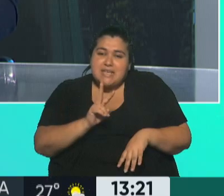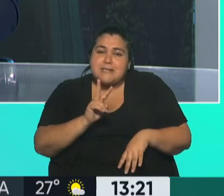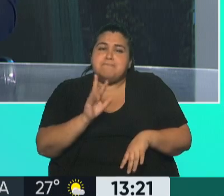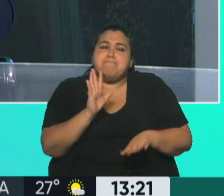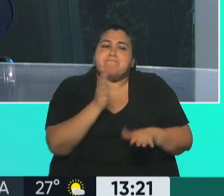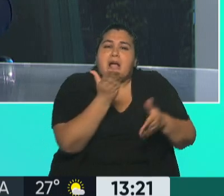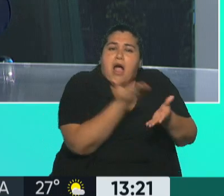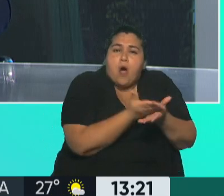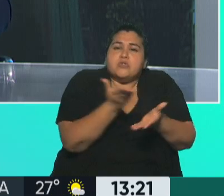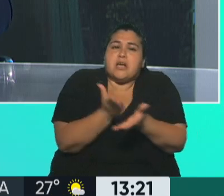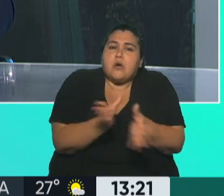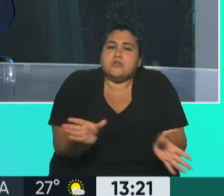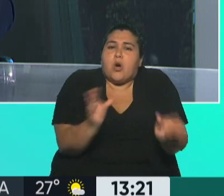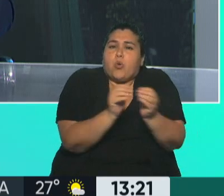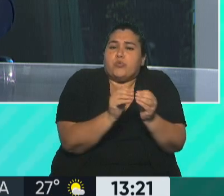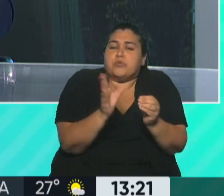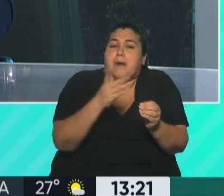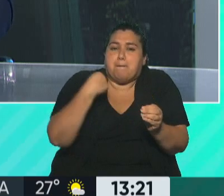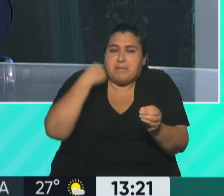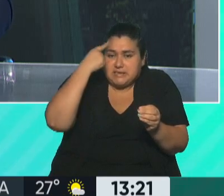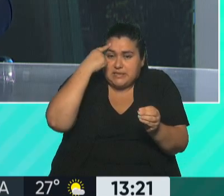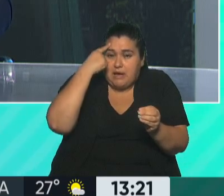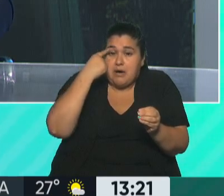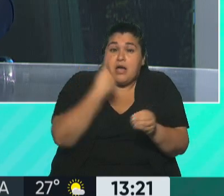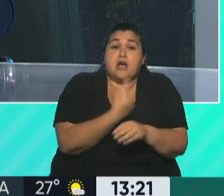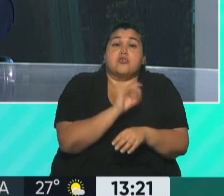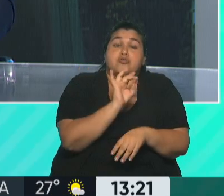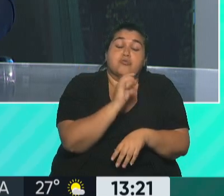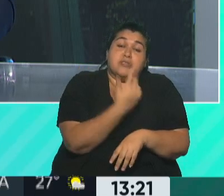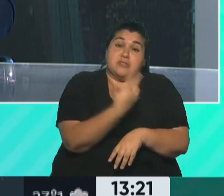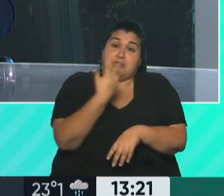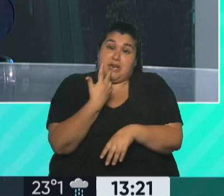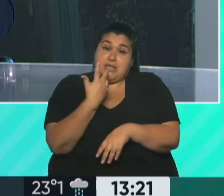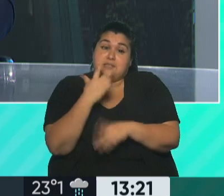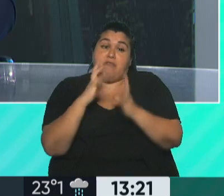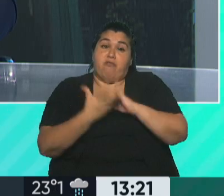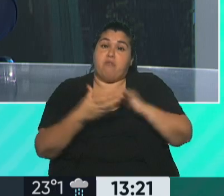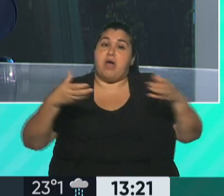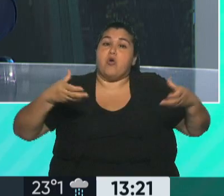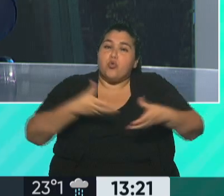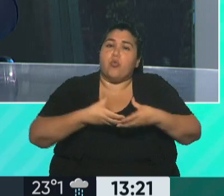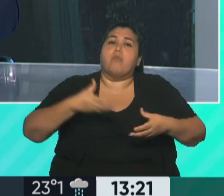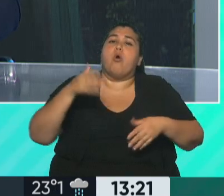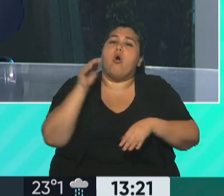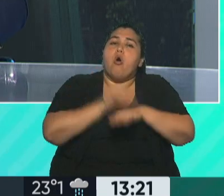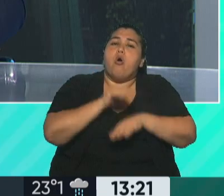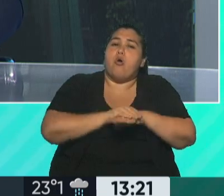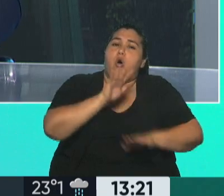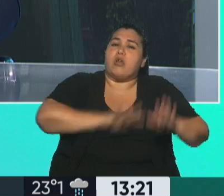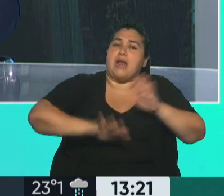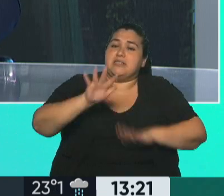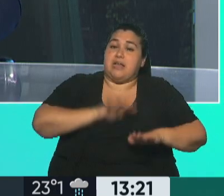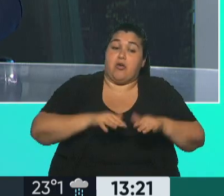características de la asociación ilícita. Tres o más personas que en forma organizada se reúnen para